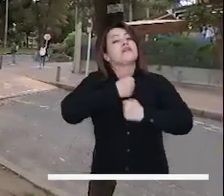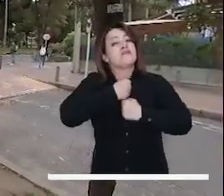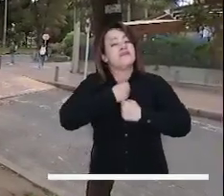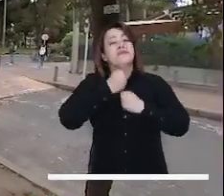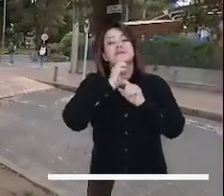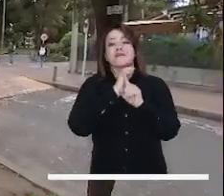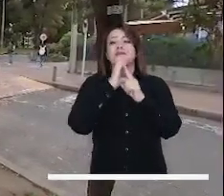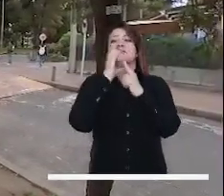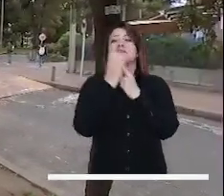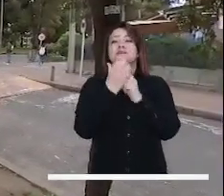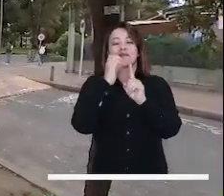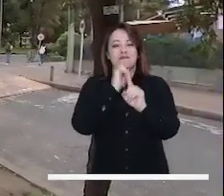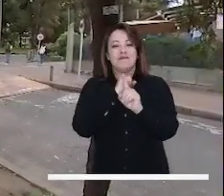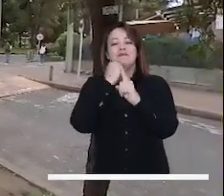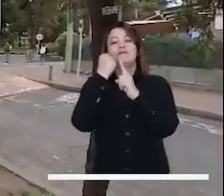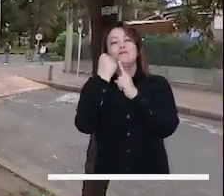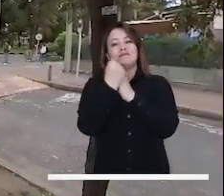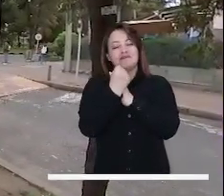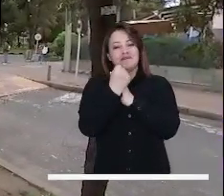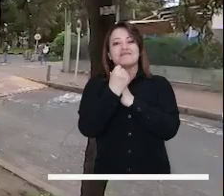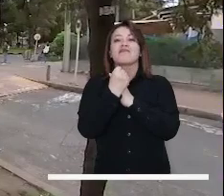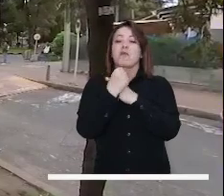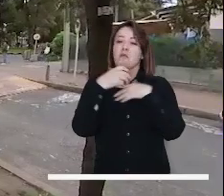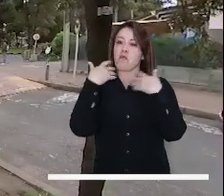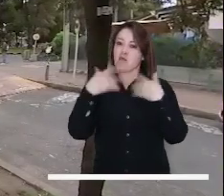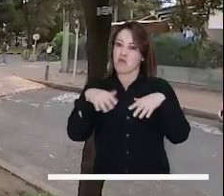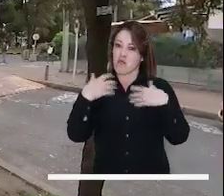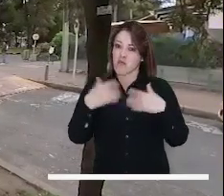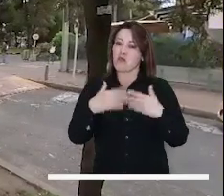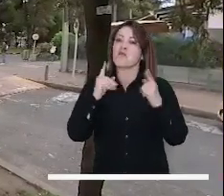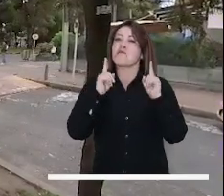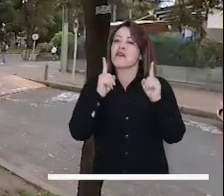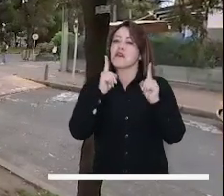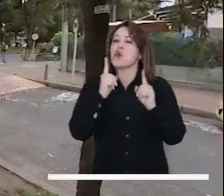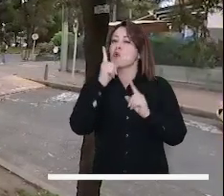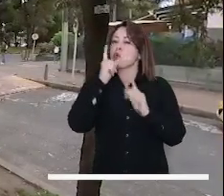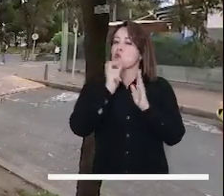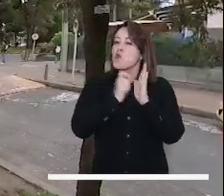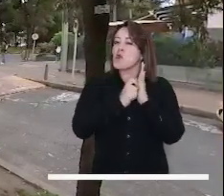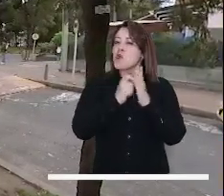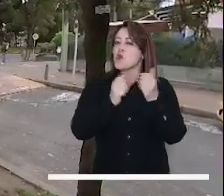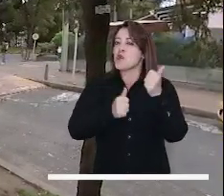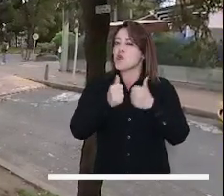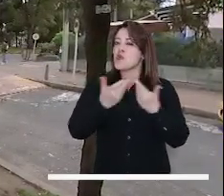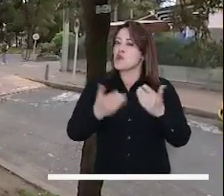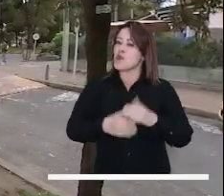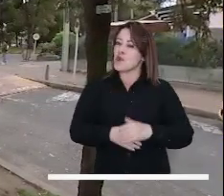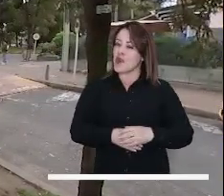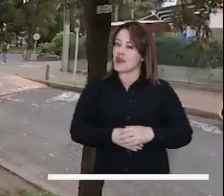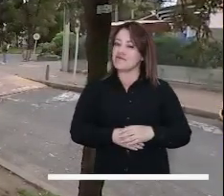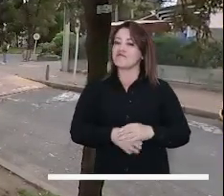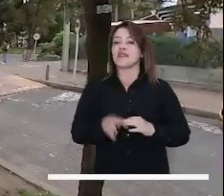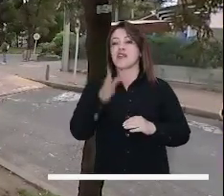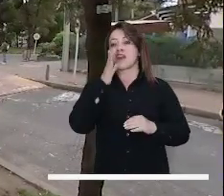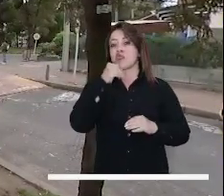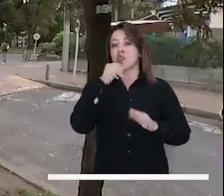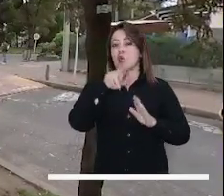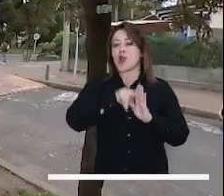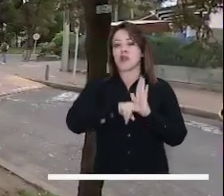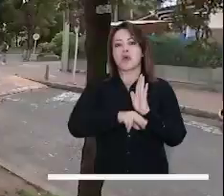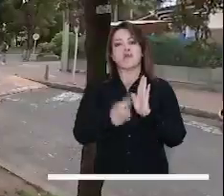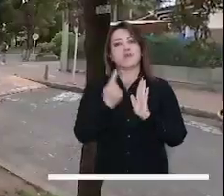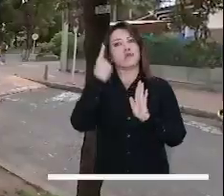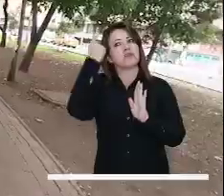cultural, social y sería interesante. El problema es la... no hay